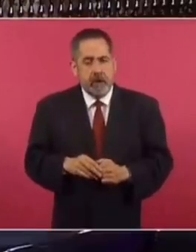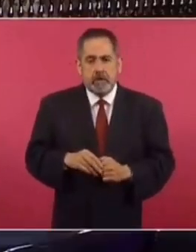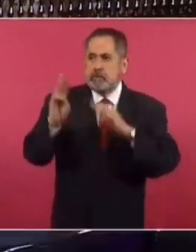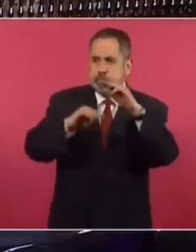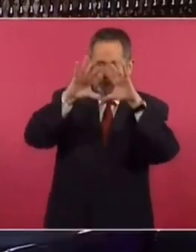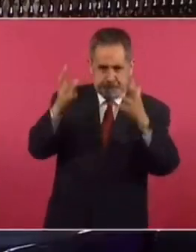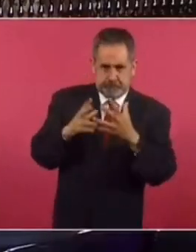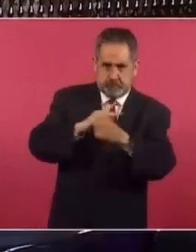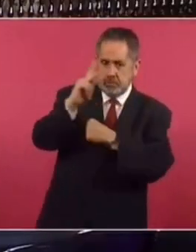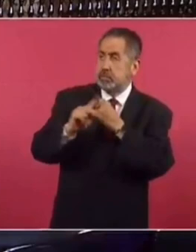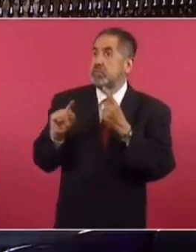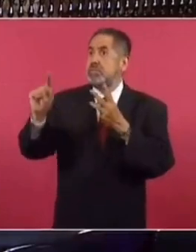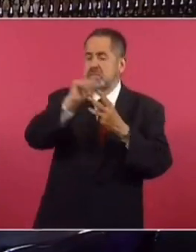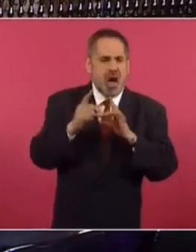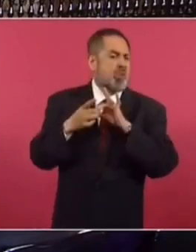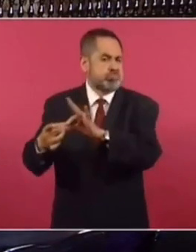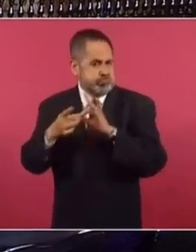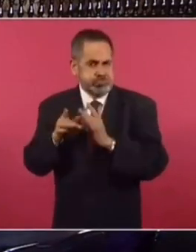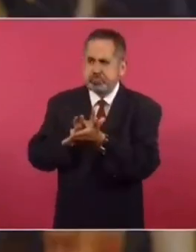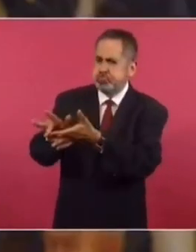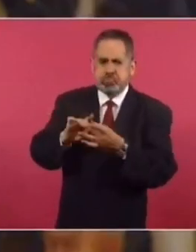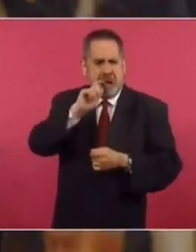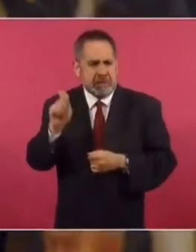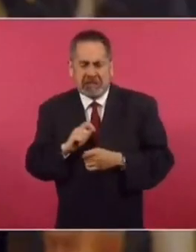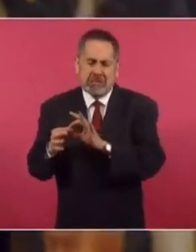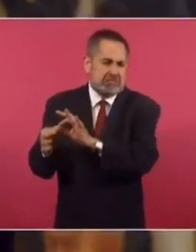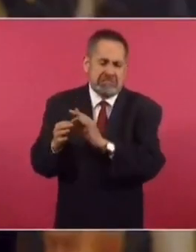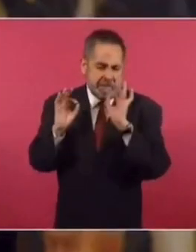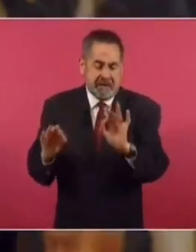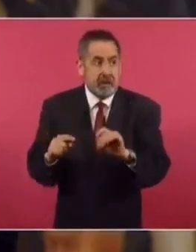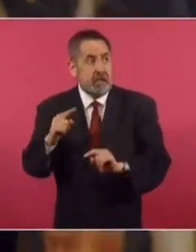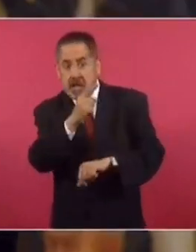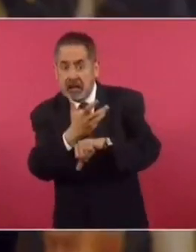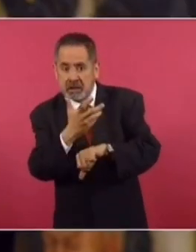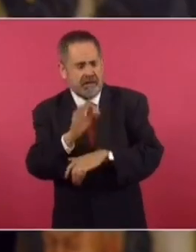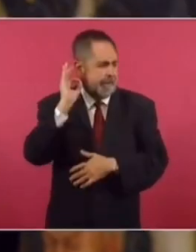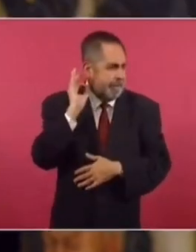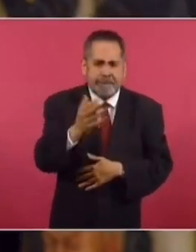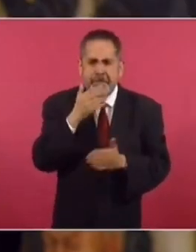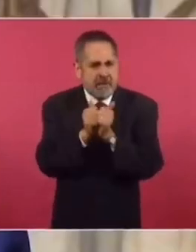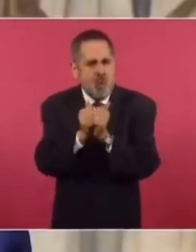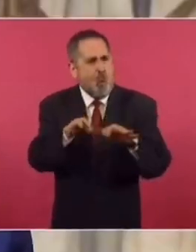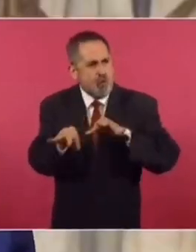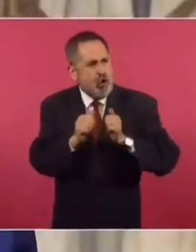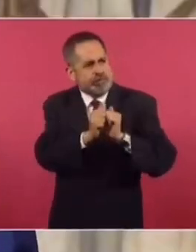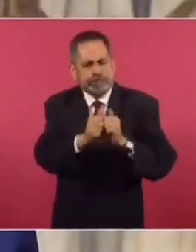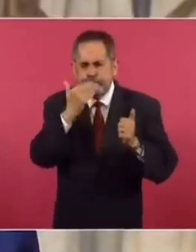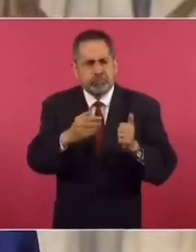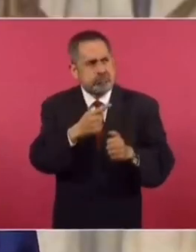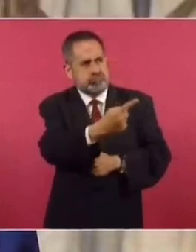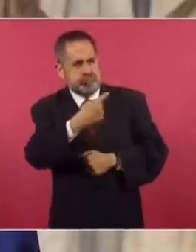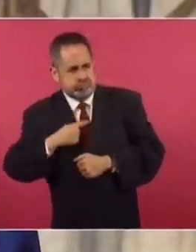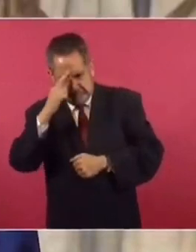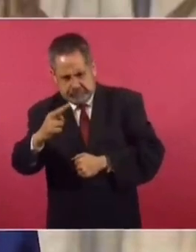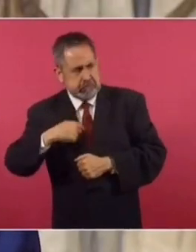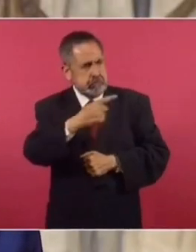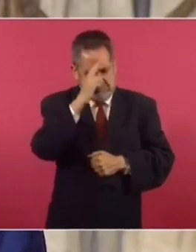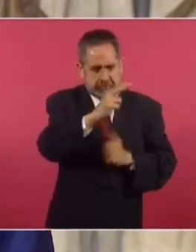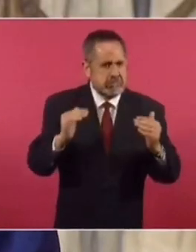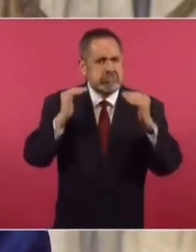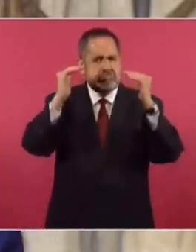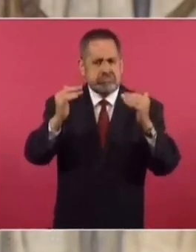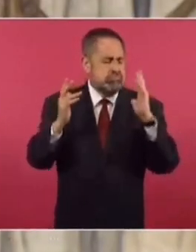países del mundo, ha prevalecido la cooperación y la amistad. Y con Estados Unidos es evidente que estamos trabajando juntos, respetando nuestras